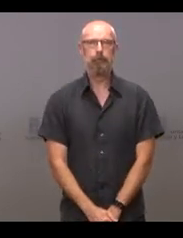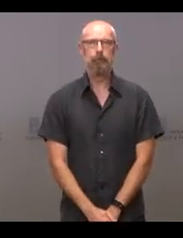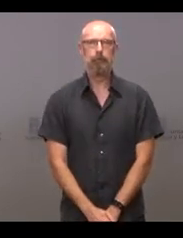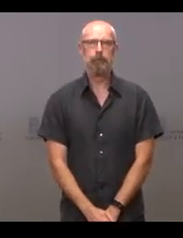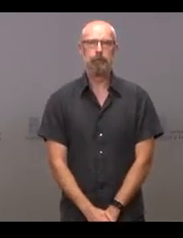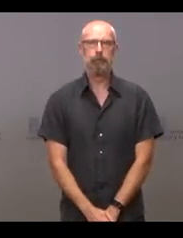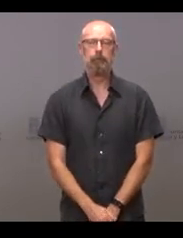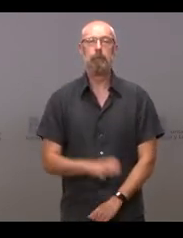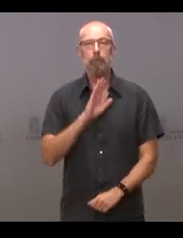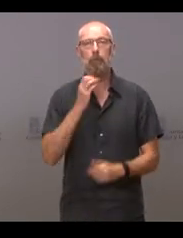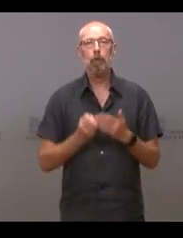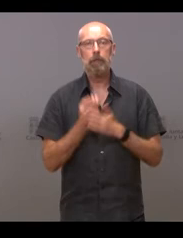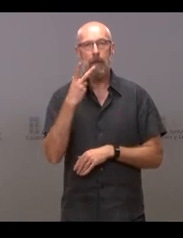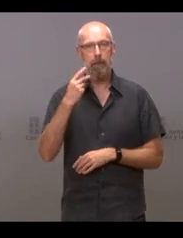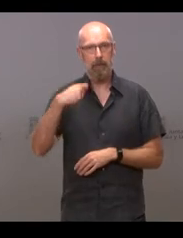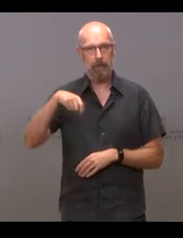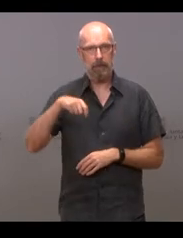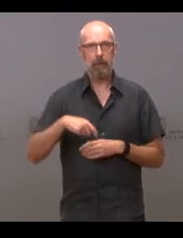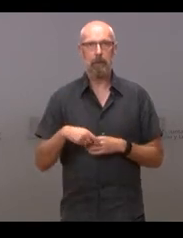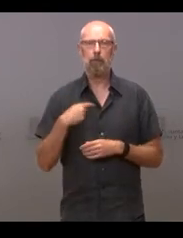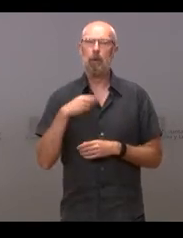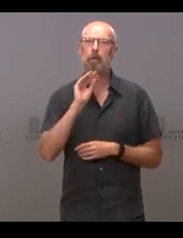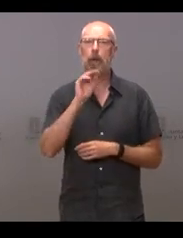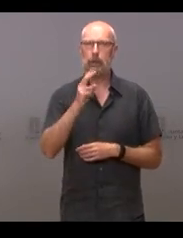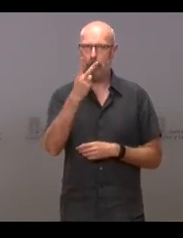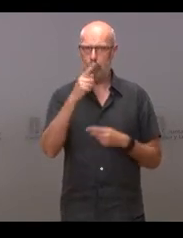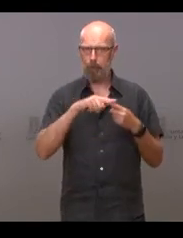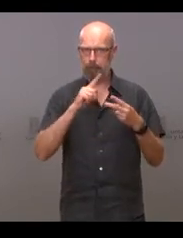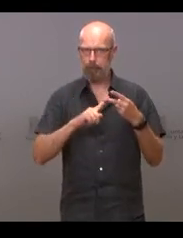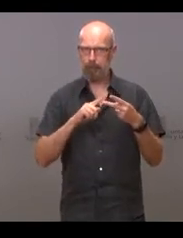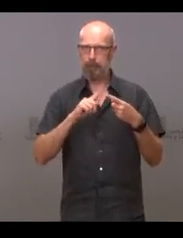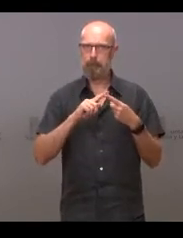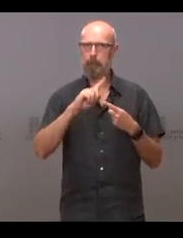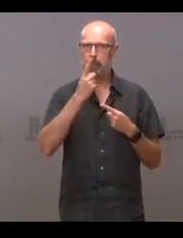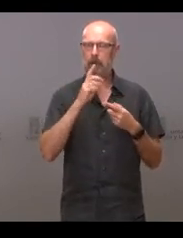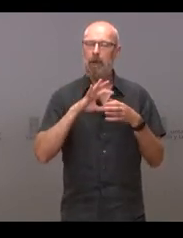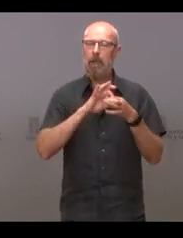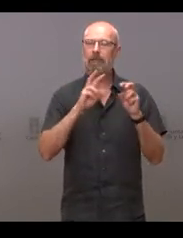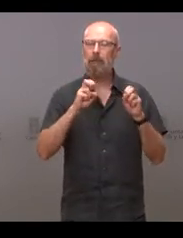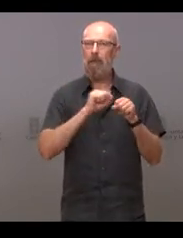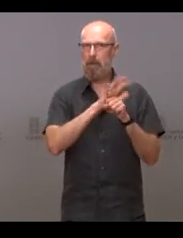Buenos días, vicepresidente. Tengo un par de preguntas. La primera, en relación con la pandemia,